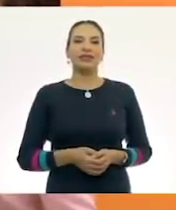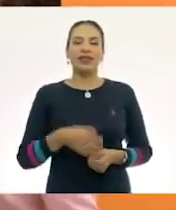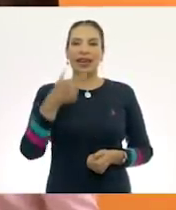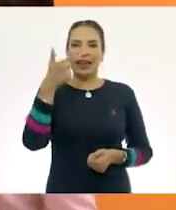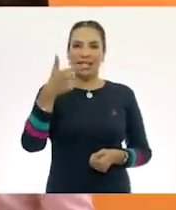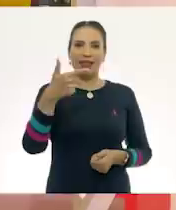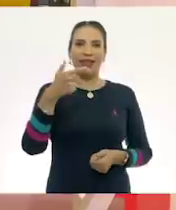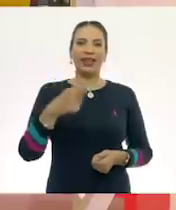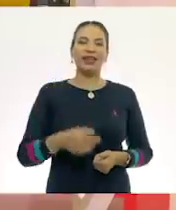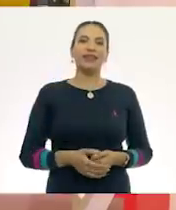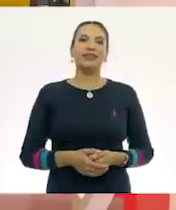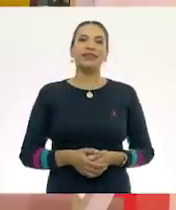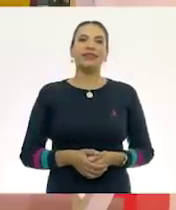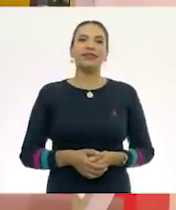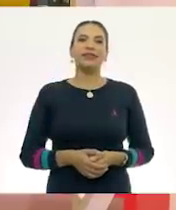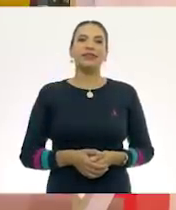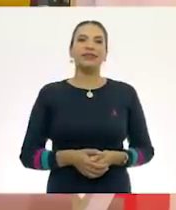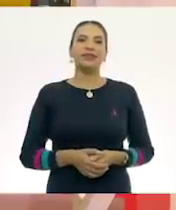siete,